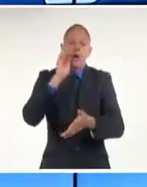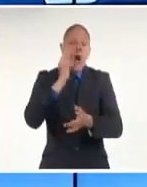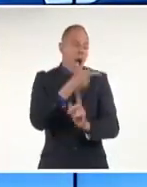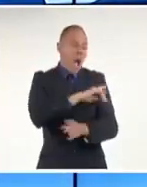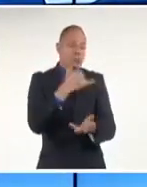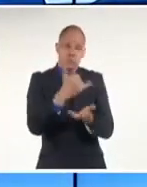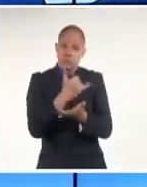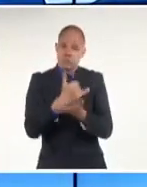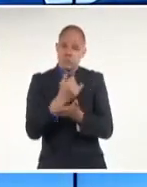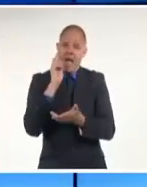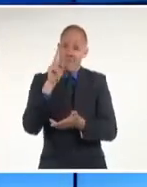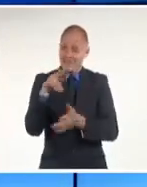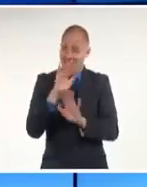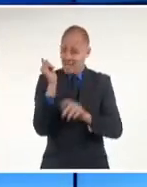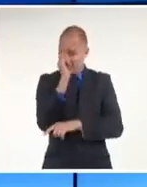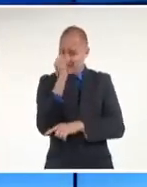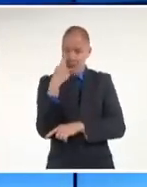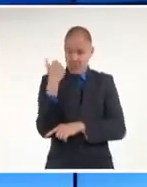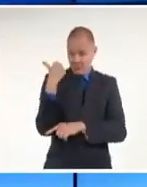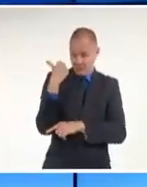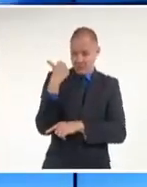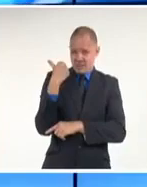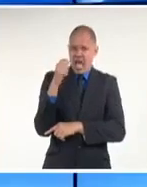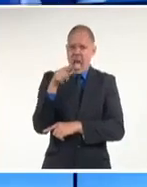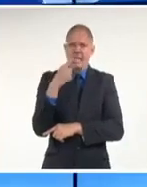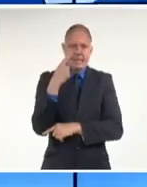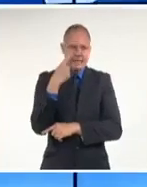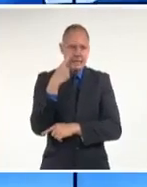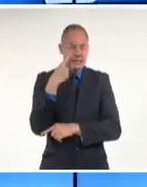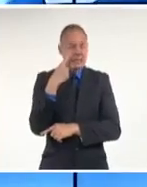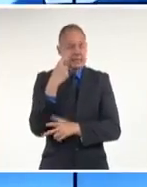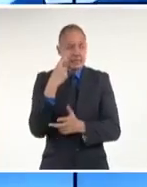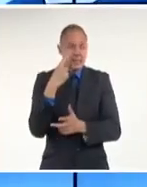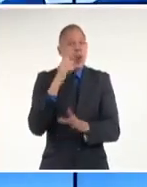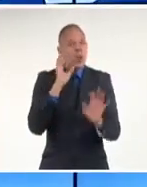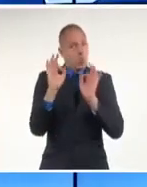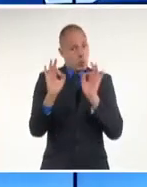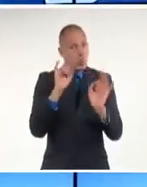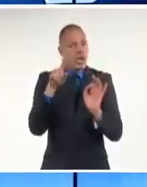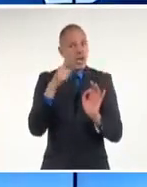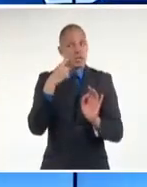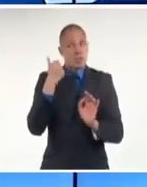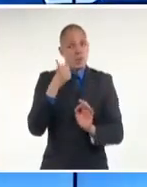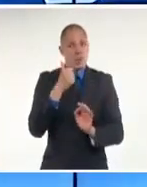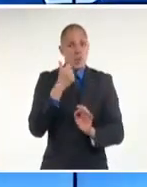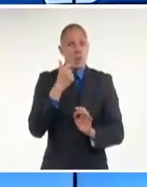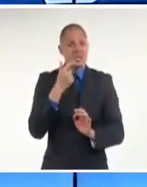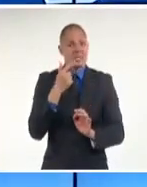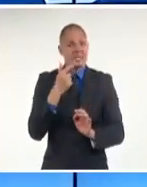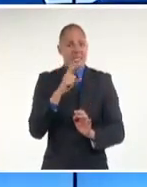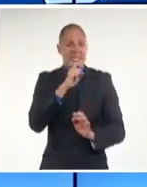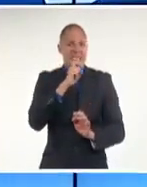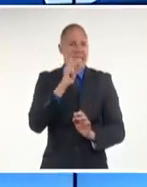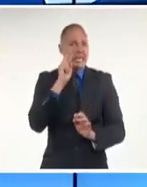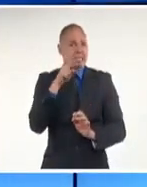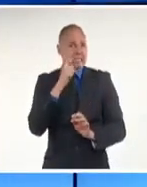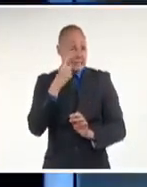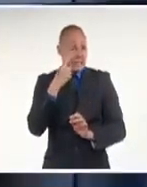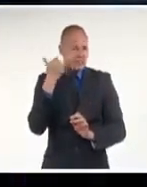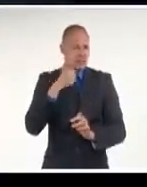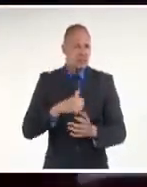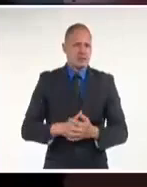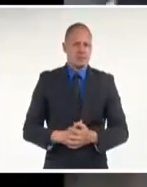este video, que les alertamos nuevamente que posee contenido que puede herir la sensibilidad de algunos. Les propongo recordarlo.